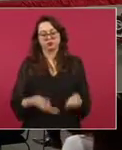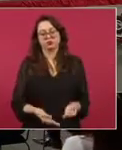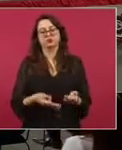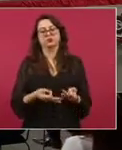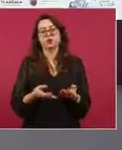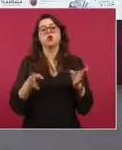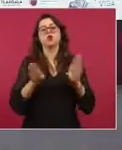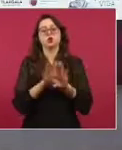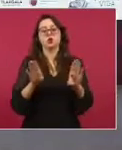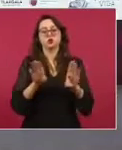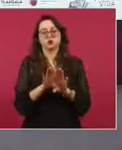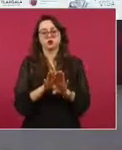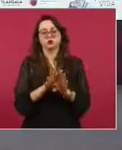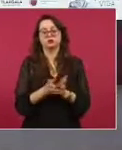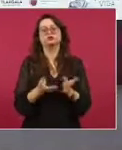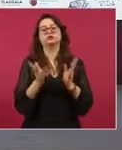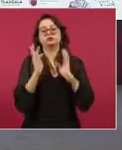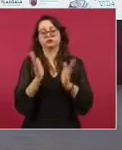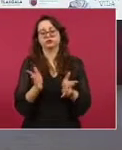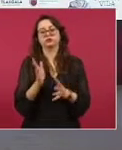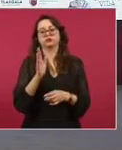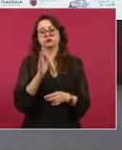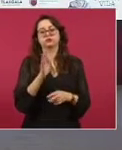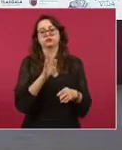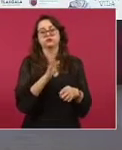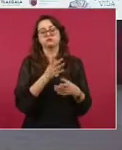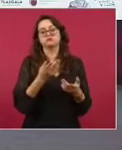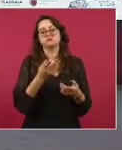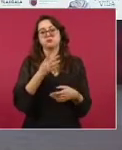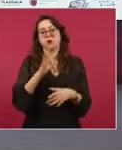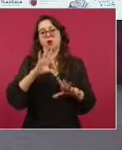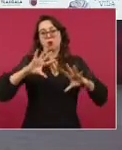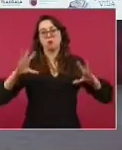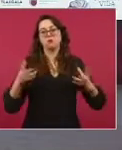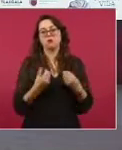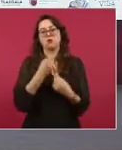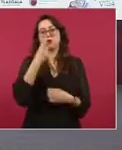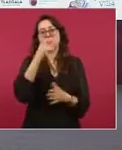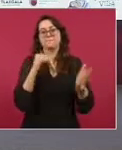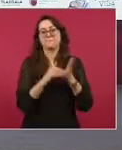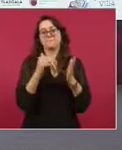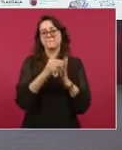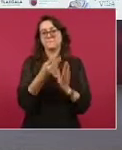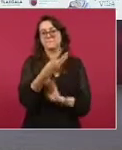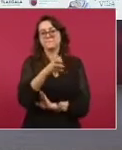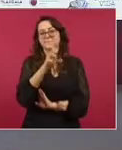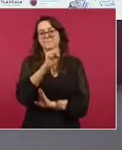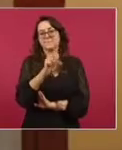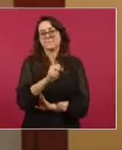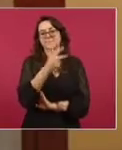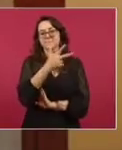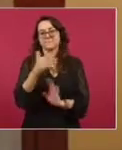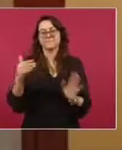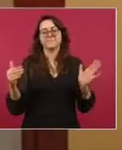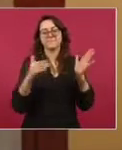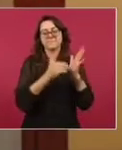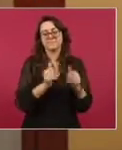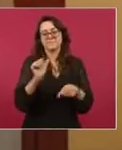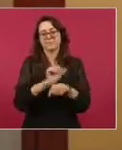de los estados beneficiados, un millón trescientos sesenta y ocho mil ciento cinco vehículos